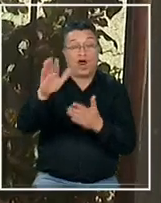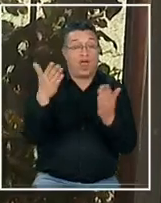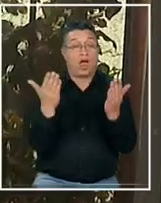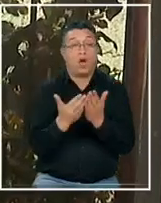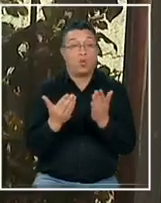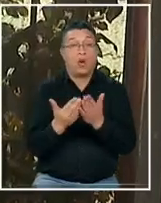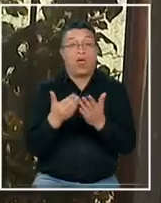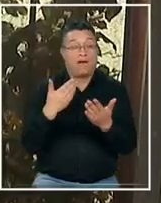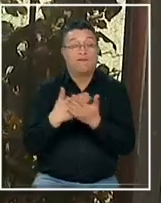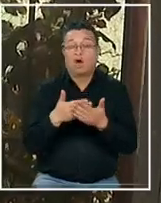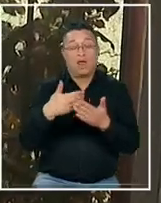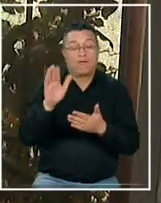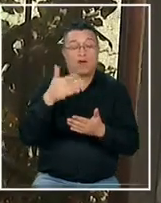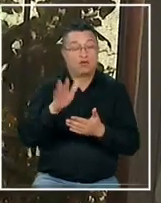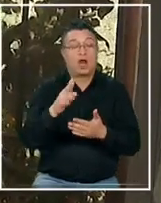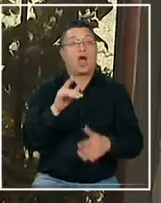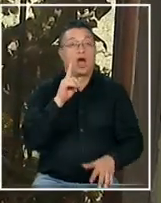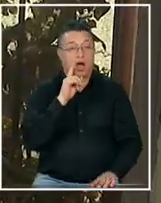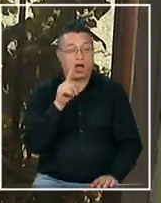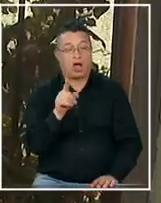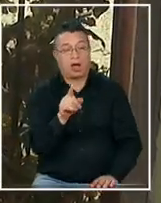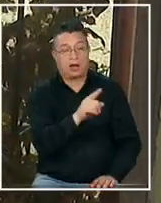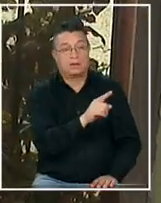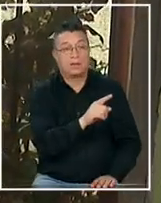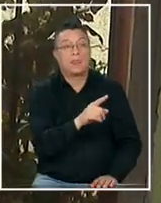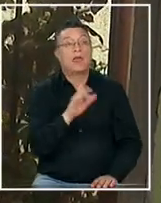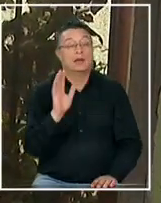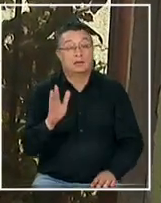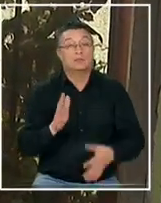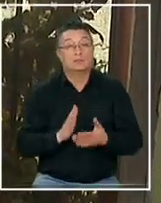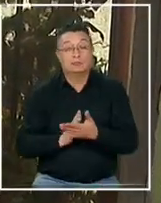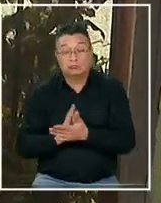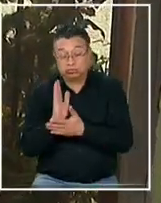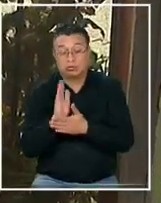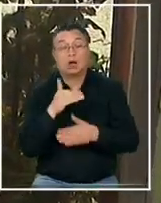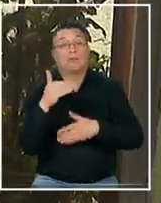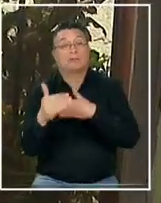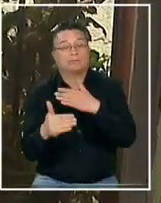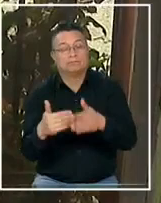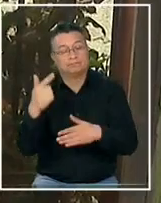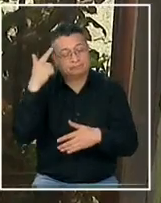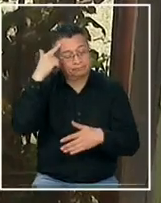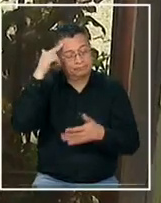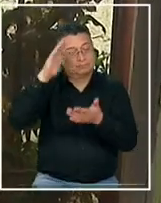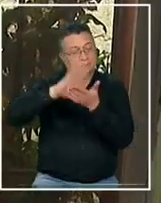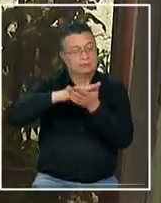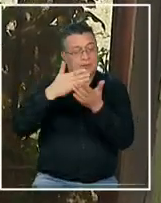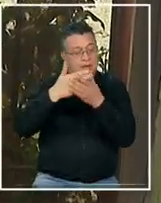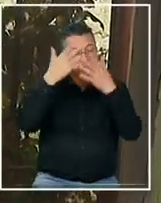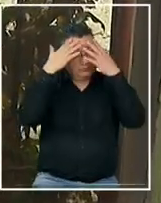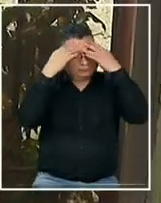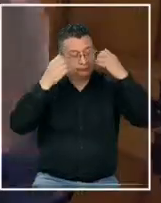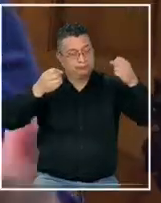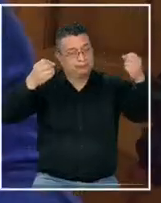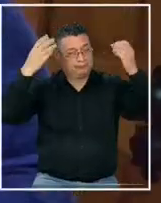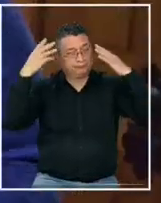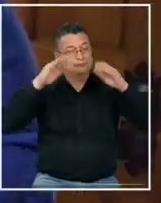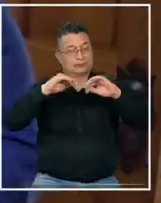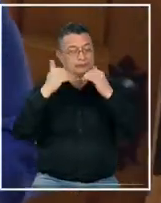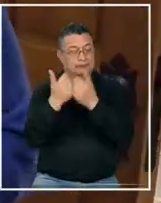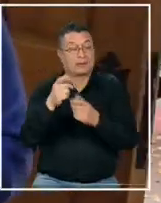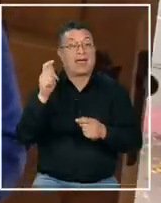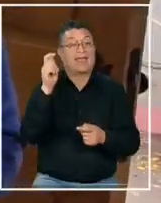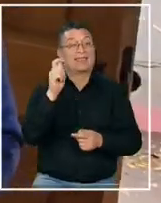escuela literalmente que se vayan del colegio y partieron cierto un proceso de sanación primero con todo lo que es la